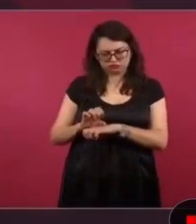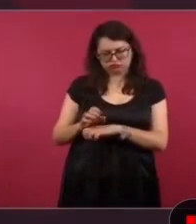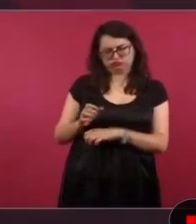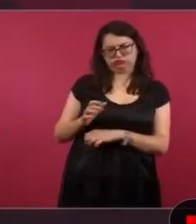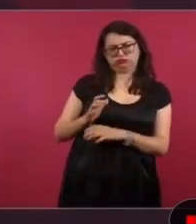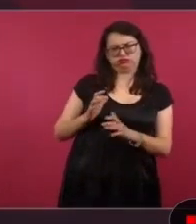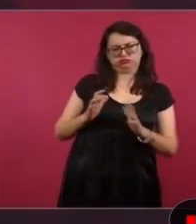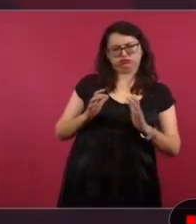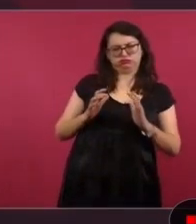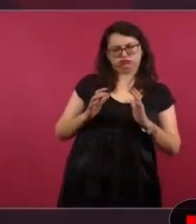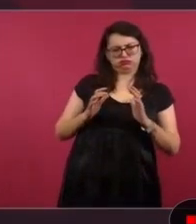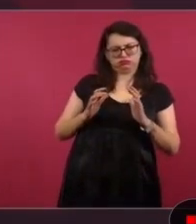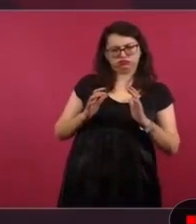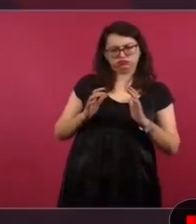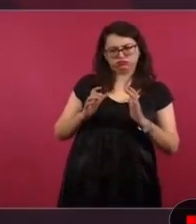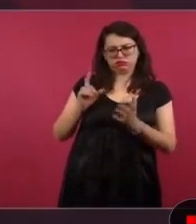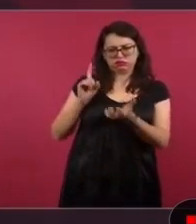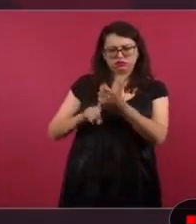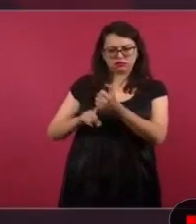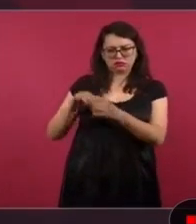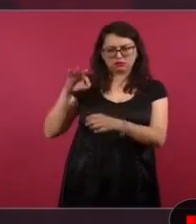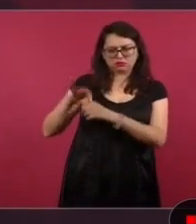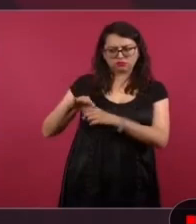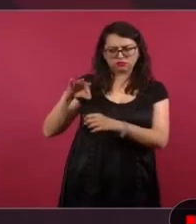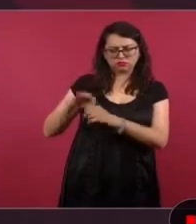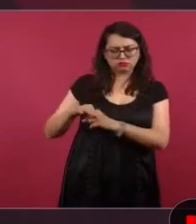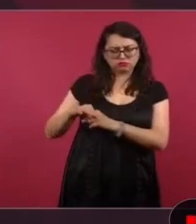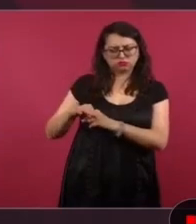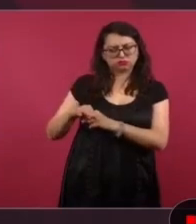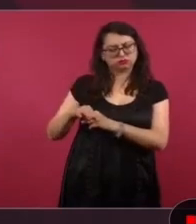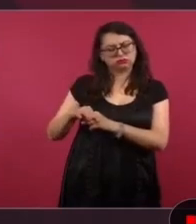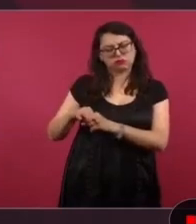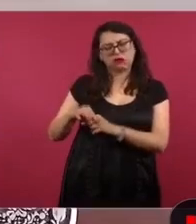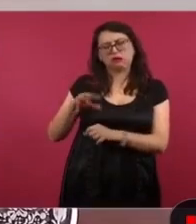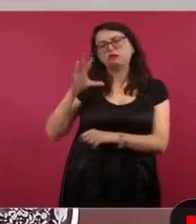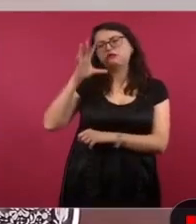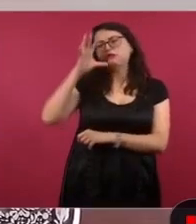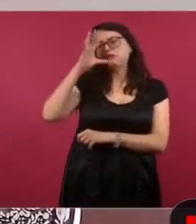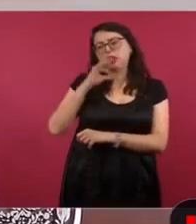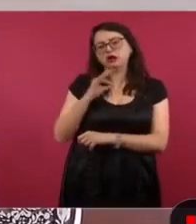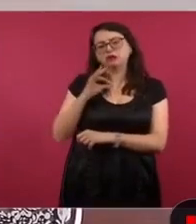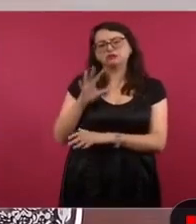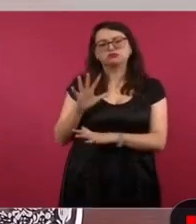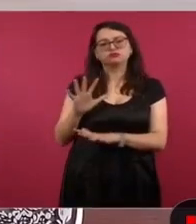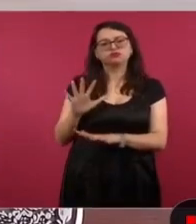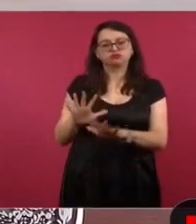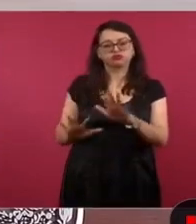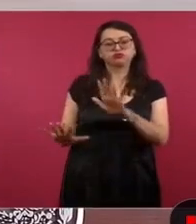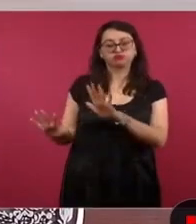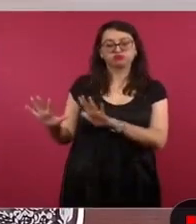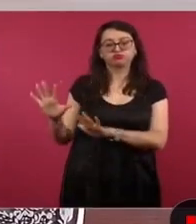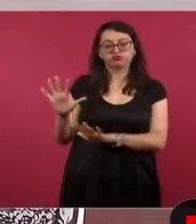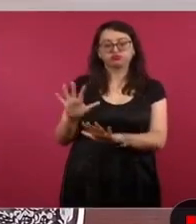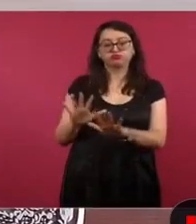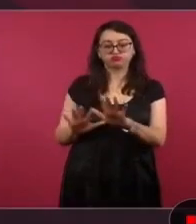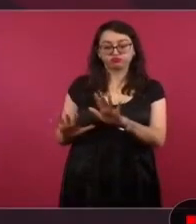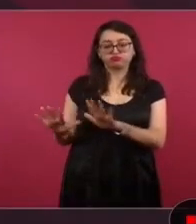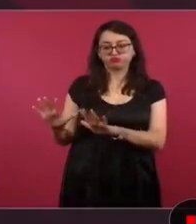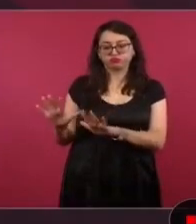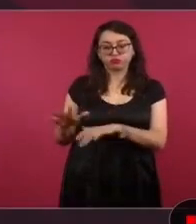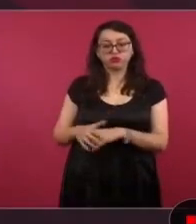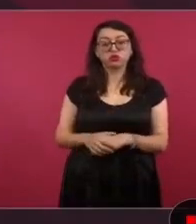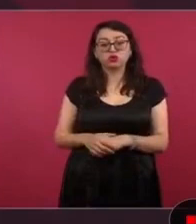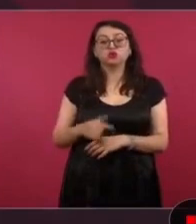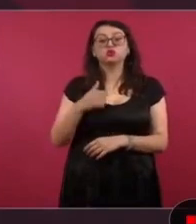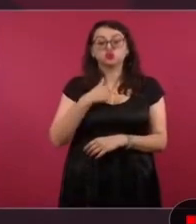en el proceso electoral pasado en Ecuador. Ahora se los voy a volver a